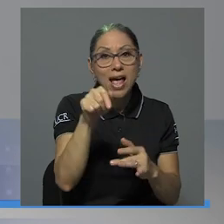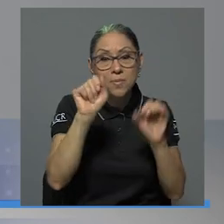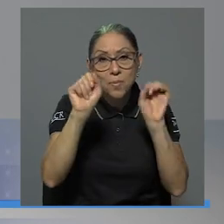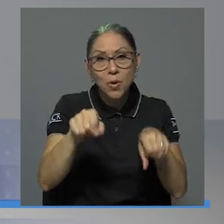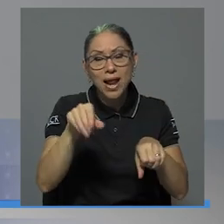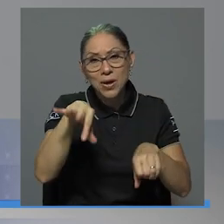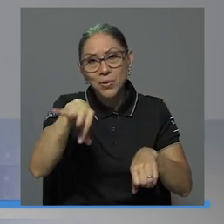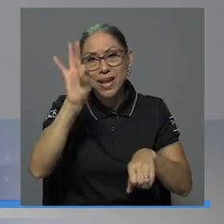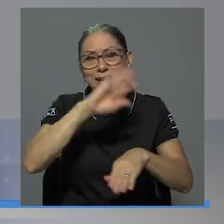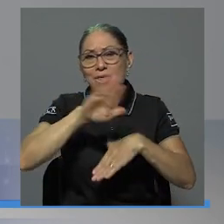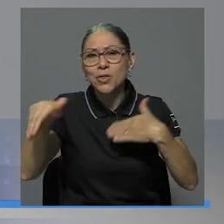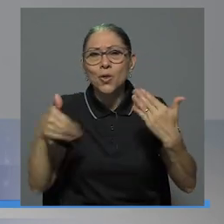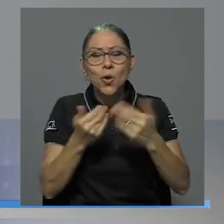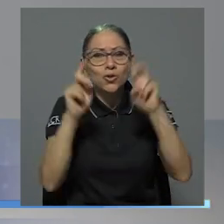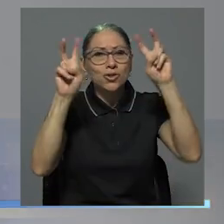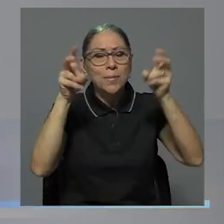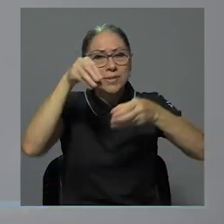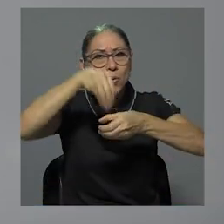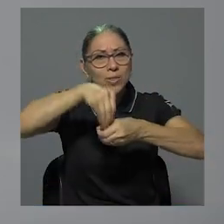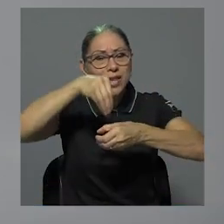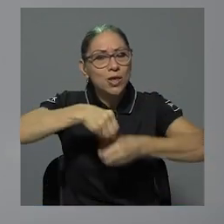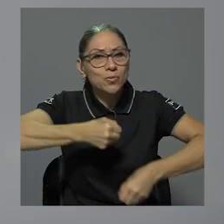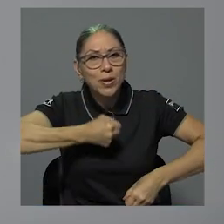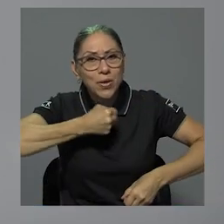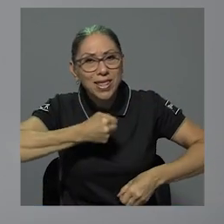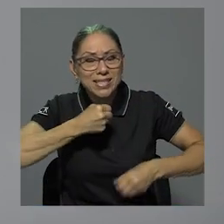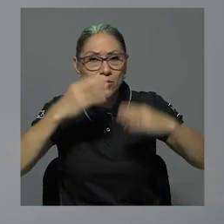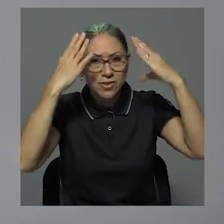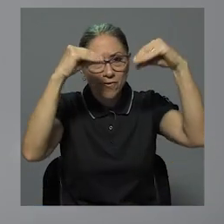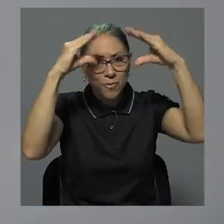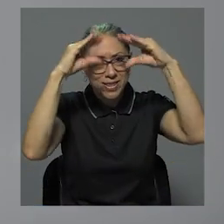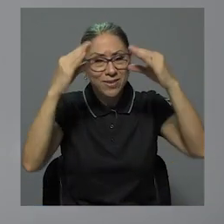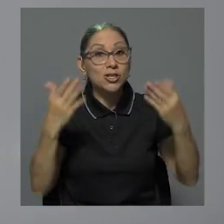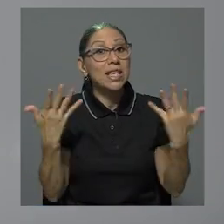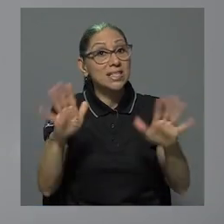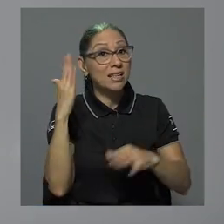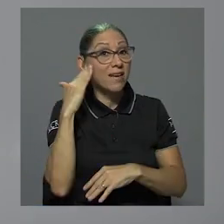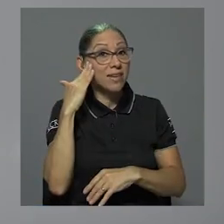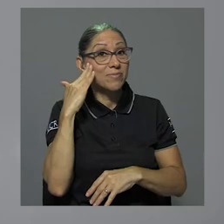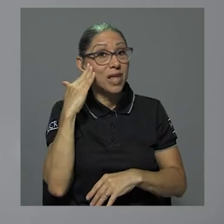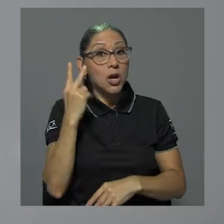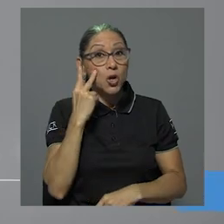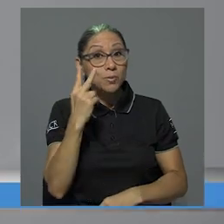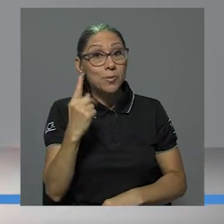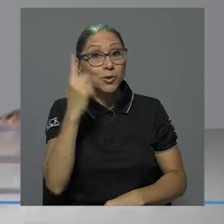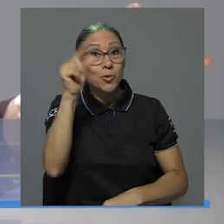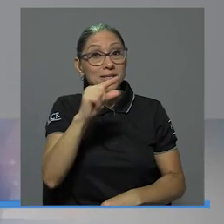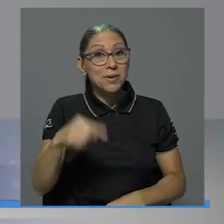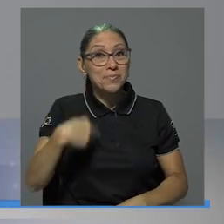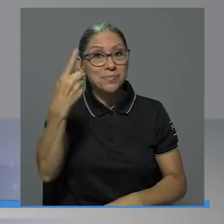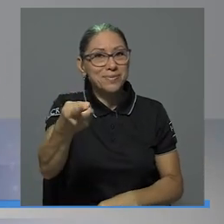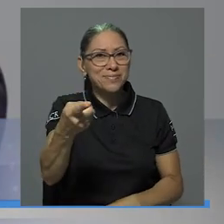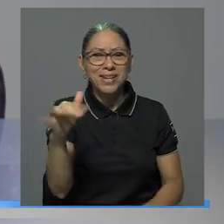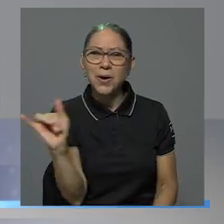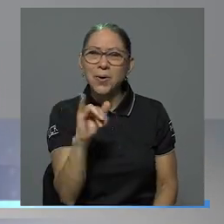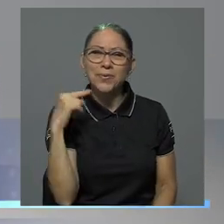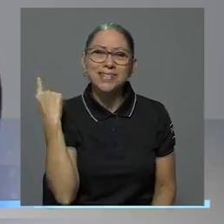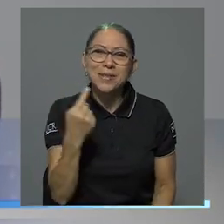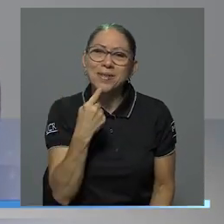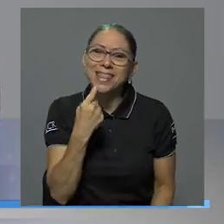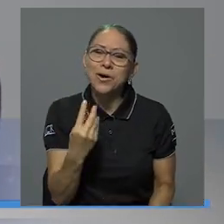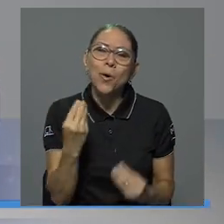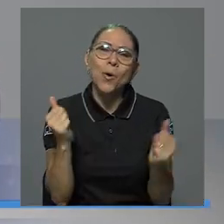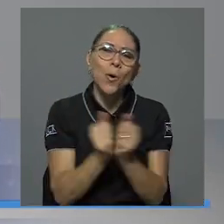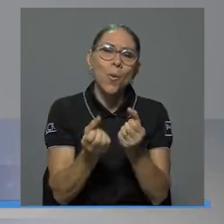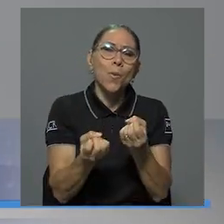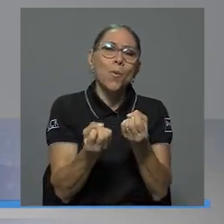encontrar todos nuestros contenidos periodísticos, nuestros contenidos informativos. Y ya saben, nos vemos a la vuelta de una semana, como les digo siempre, con mucho